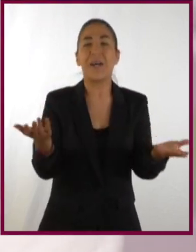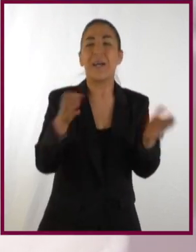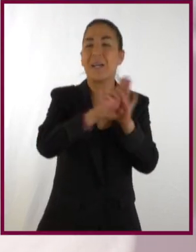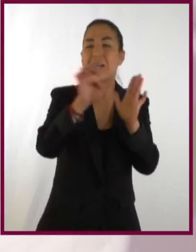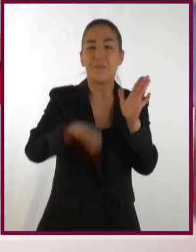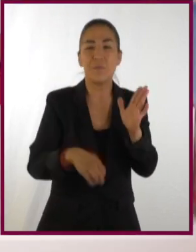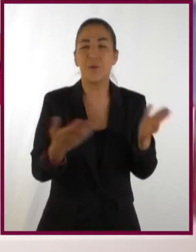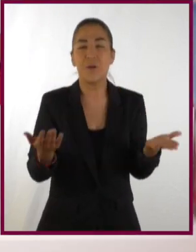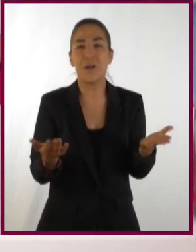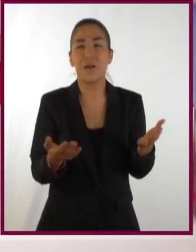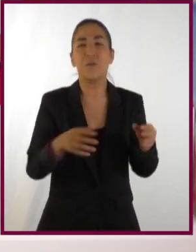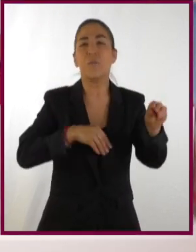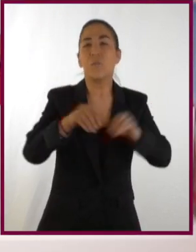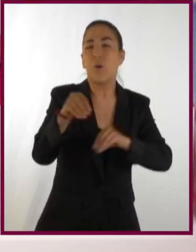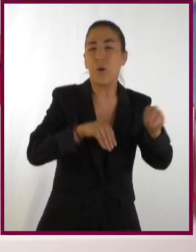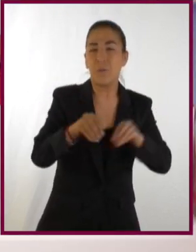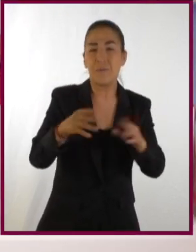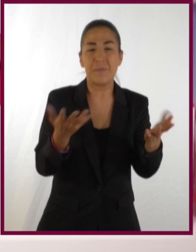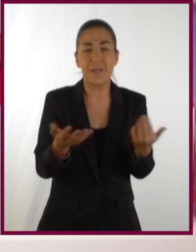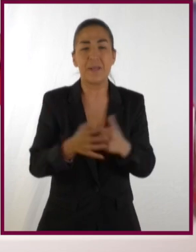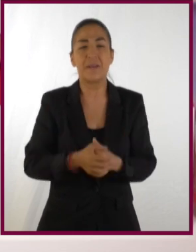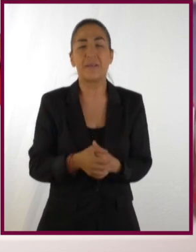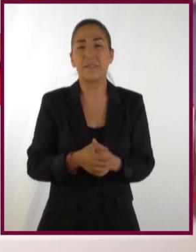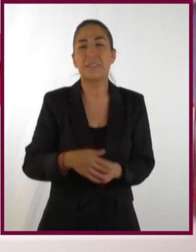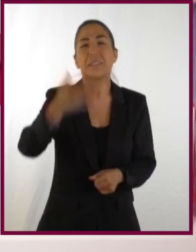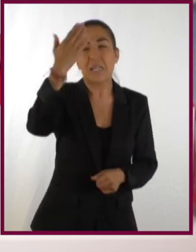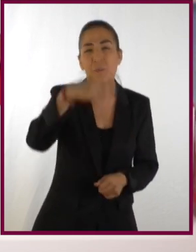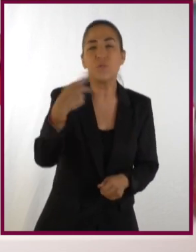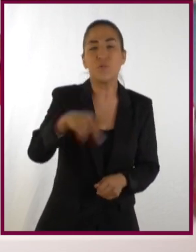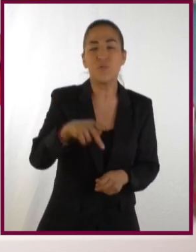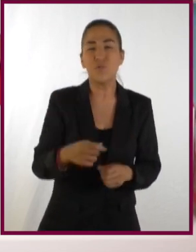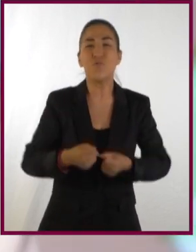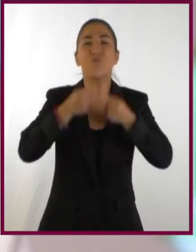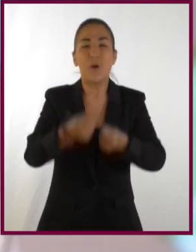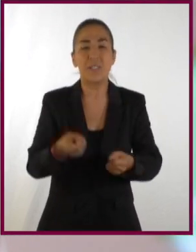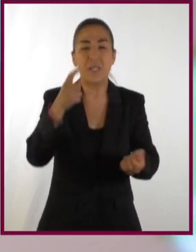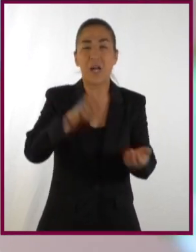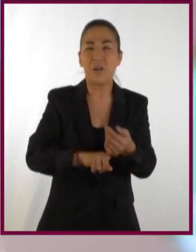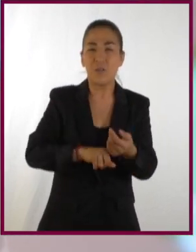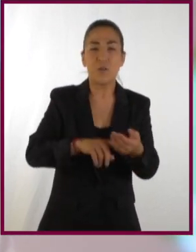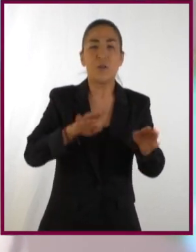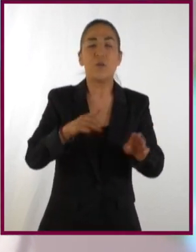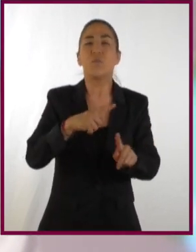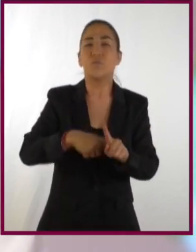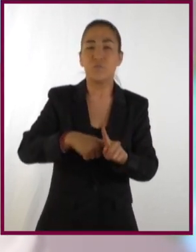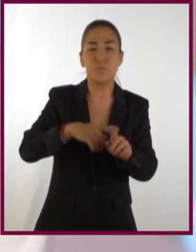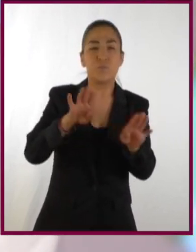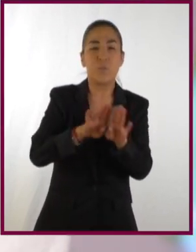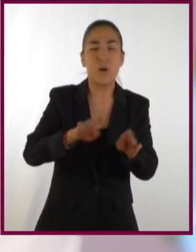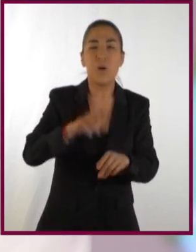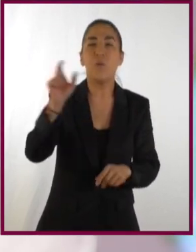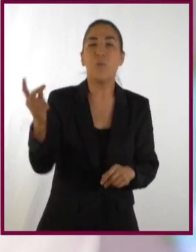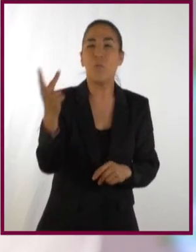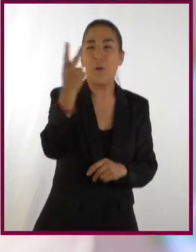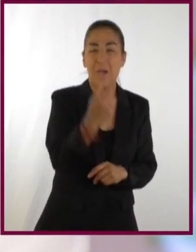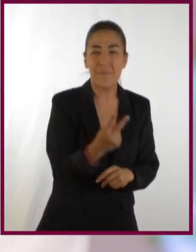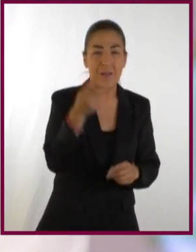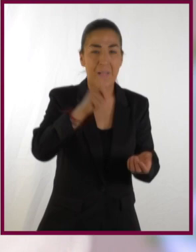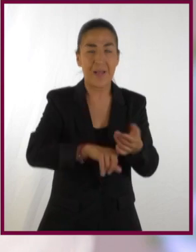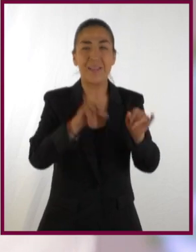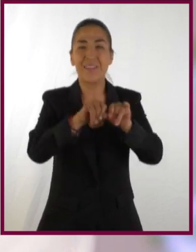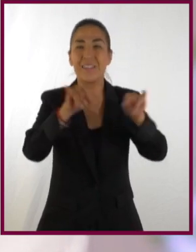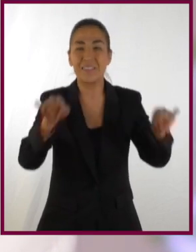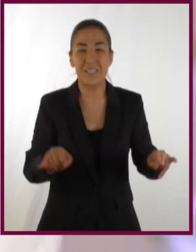para predecir fenómenos. No sé, por ejemplo, predecir algunos movimientos. Saber que la fuerza de gravedad es inversamente